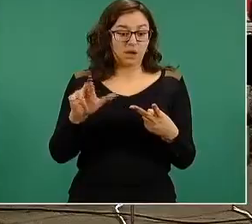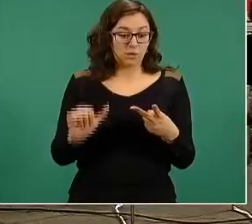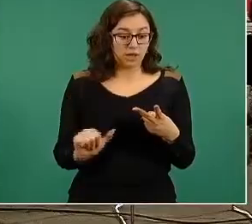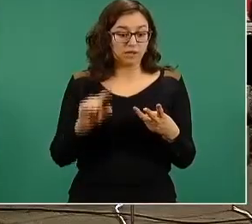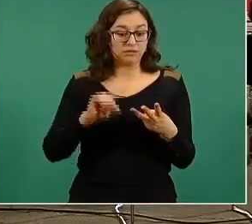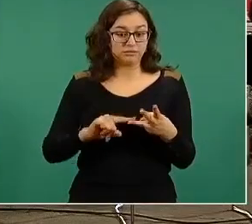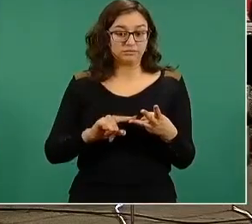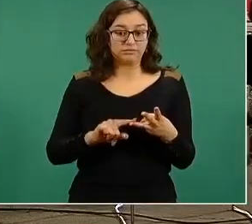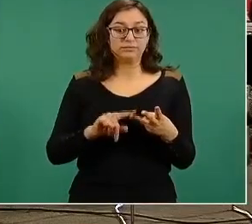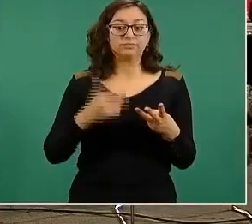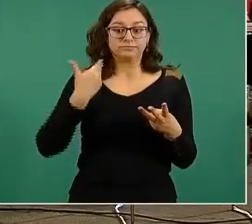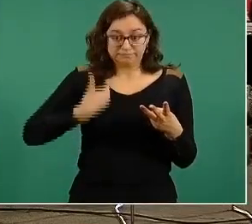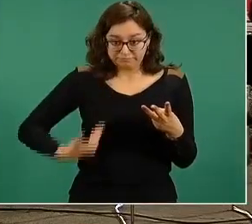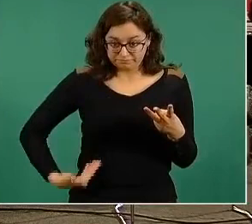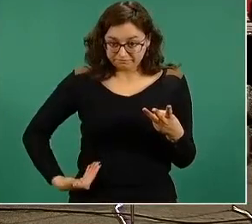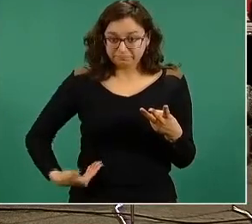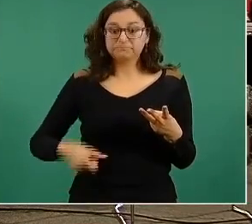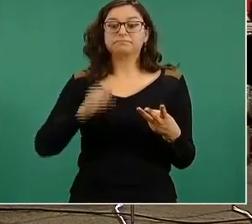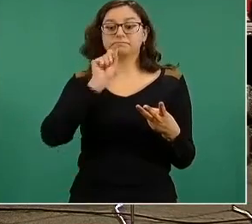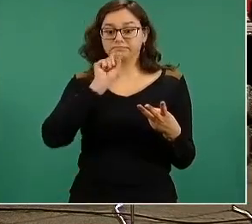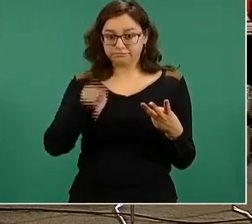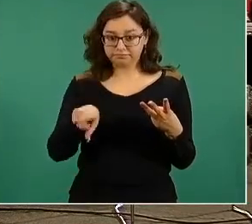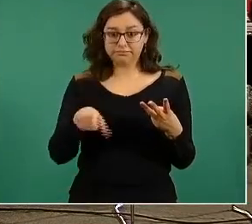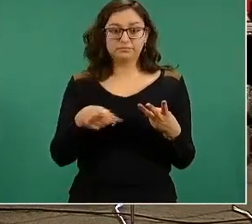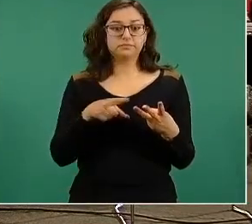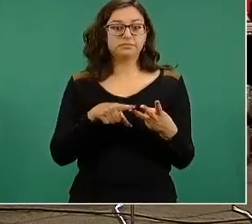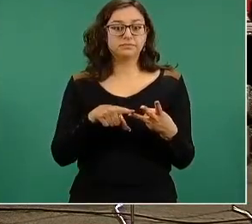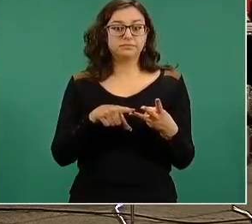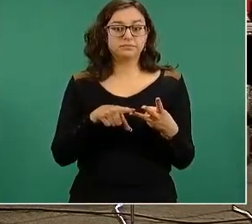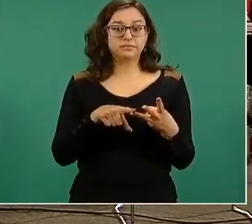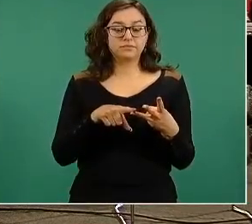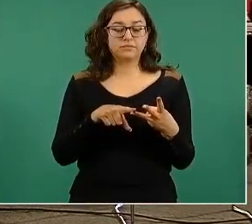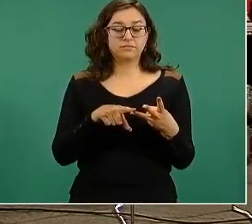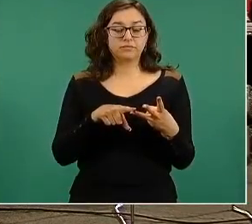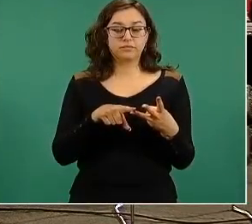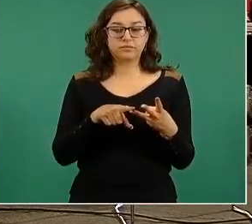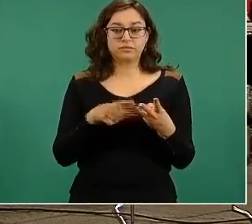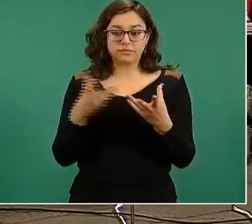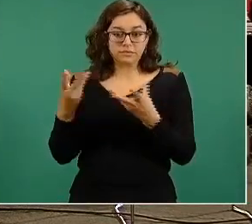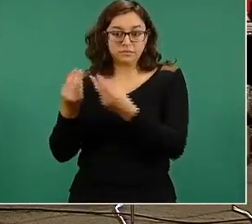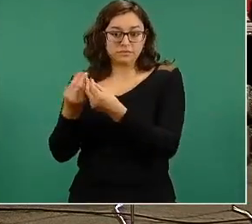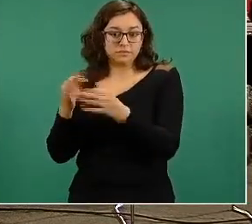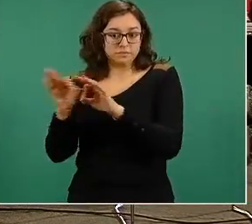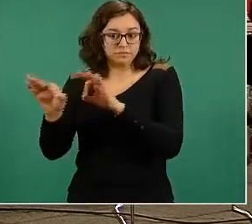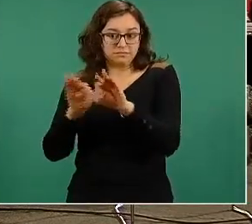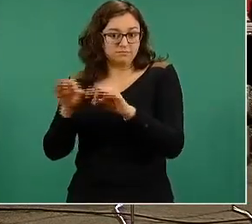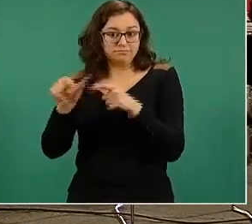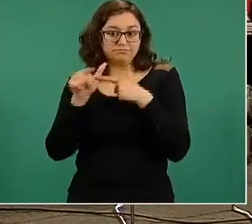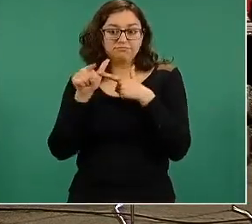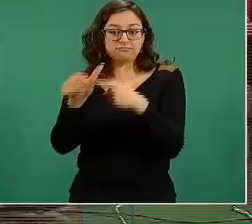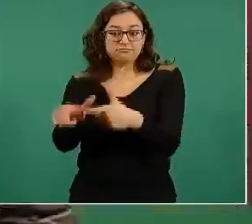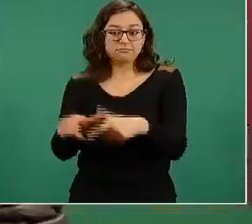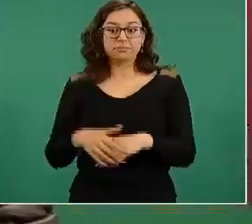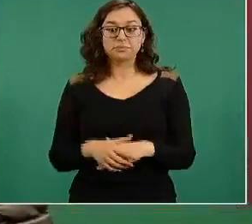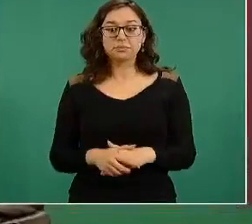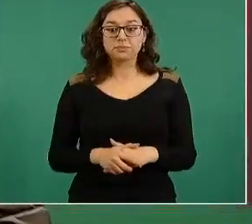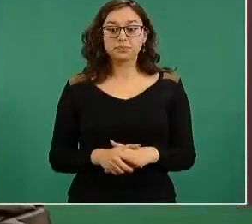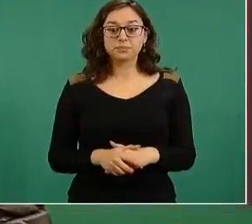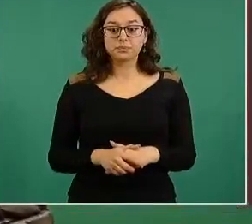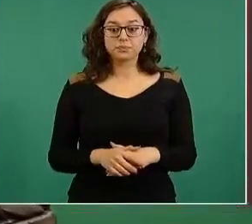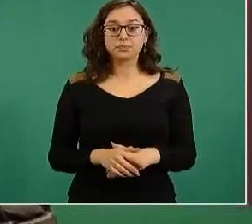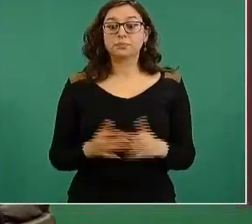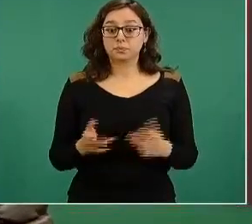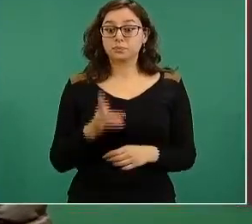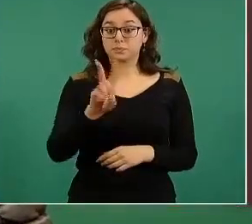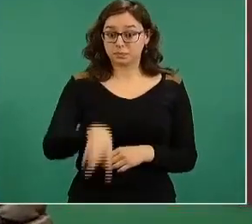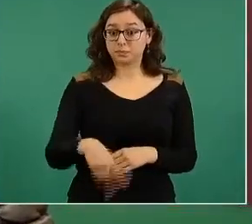su servidor está también ahí puesto en el operativo. Entonces, ella estaba muy